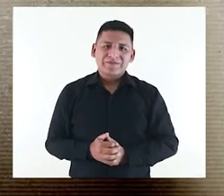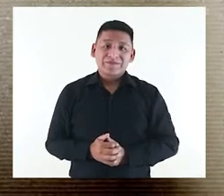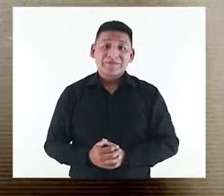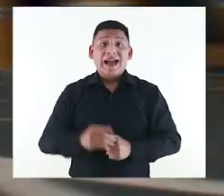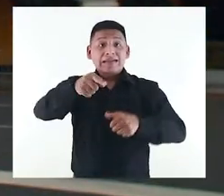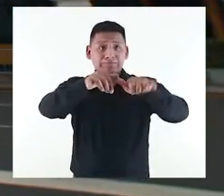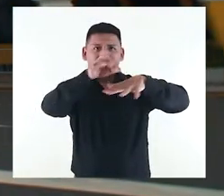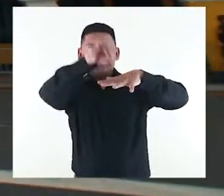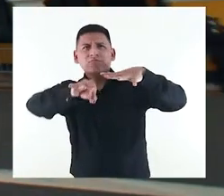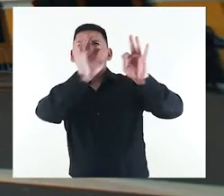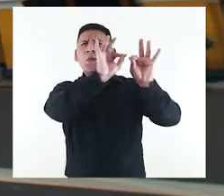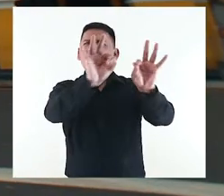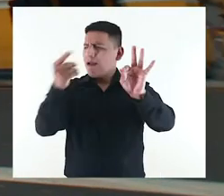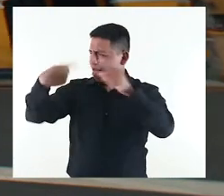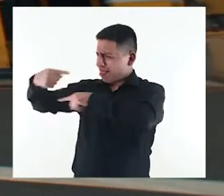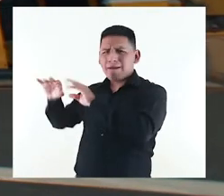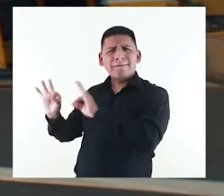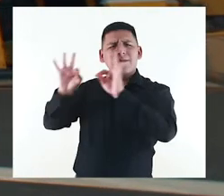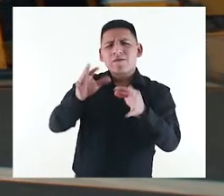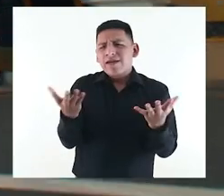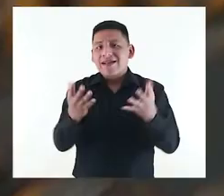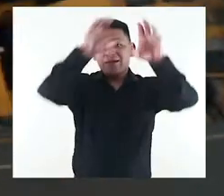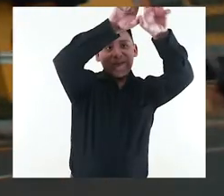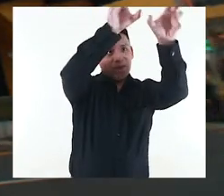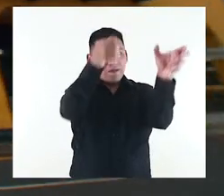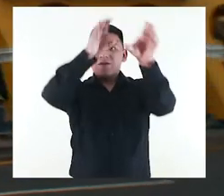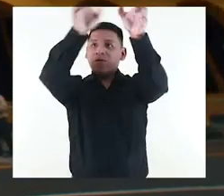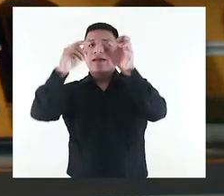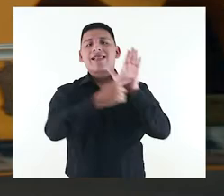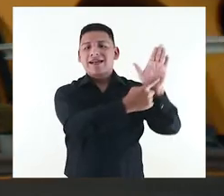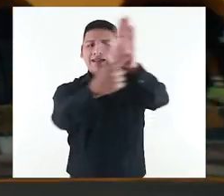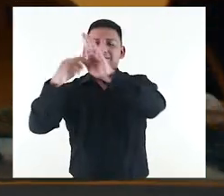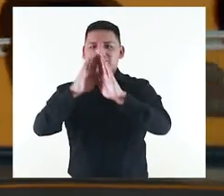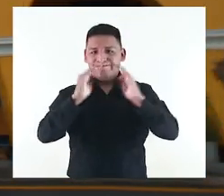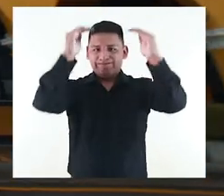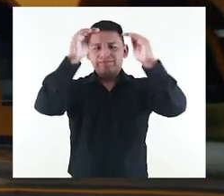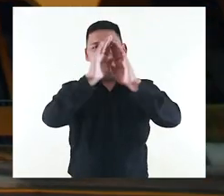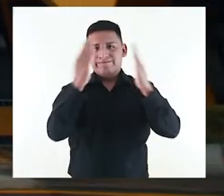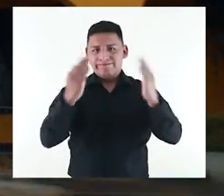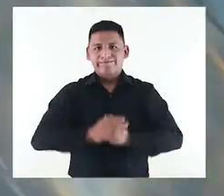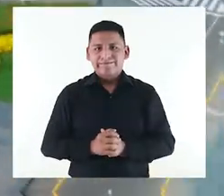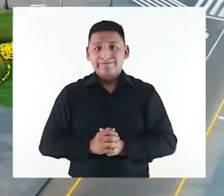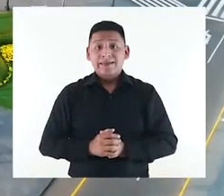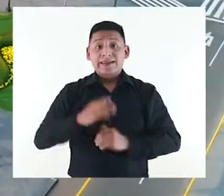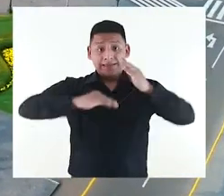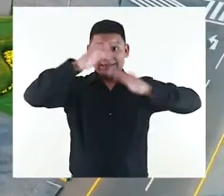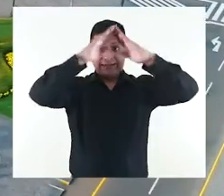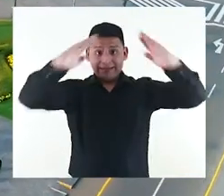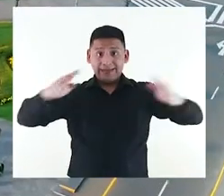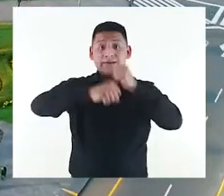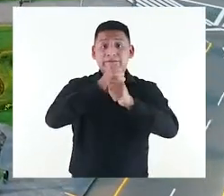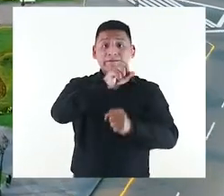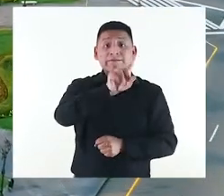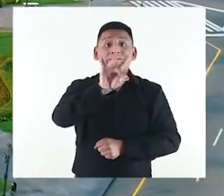muchos años. Algo que la estructura actual mantiene del antiguo cabildo son las arquerías y la galería superior abierta. Este edificio